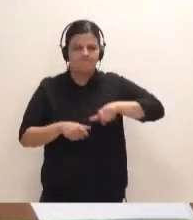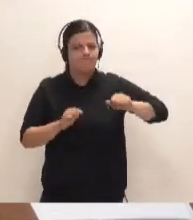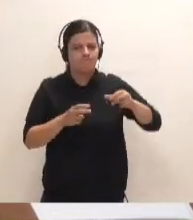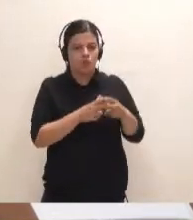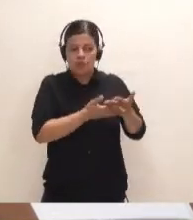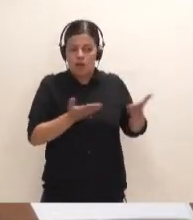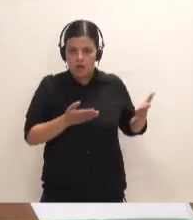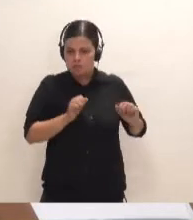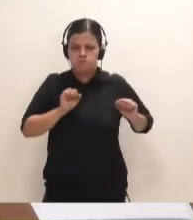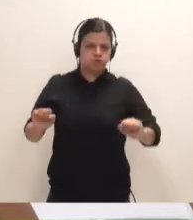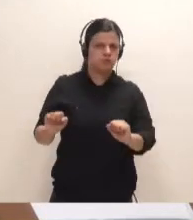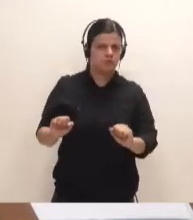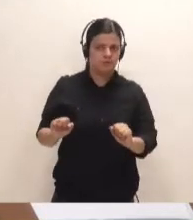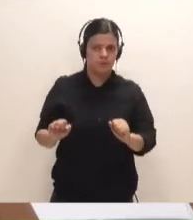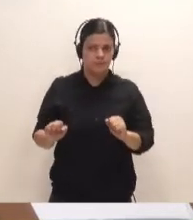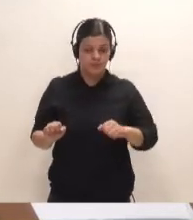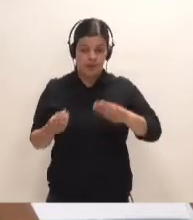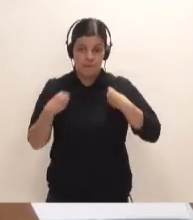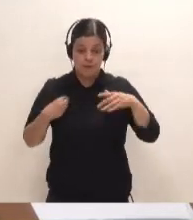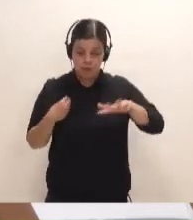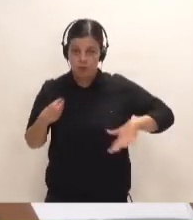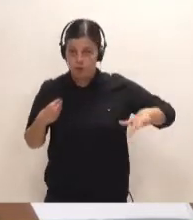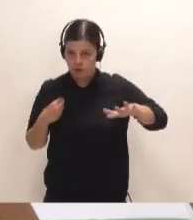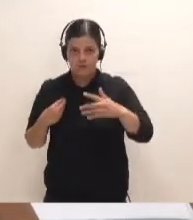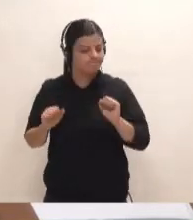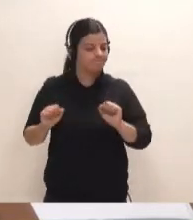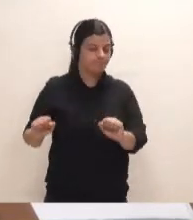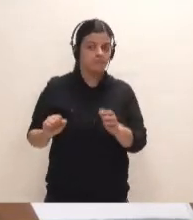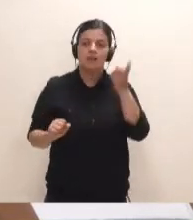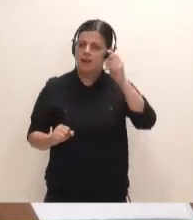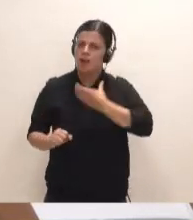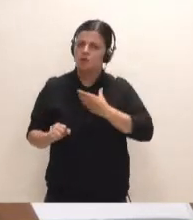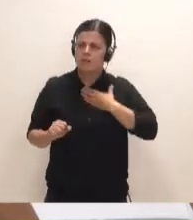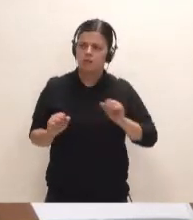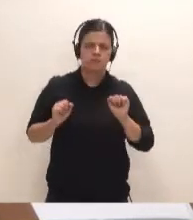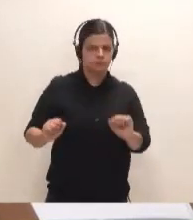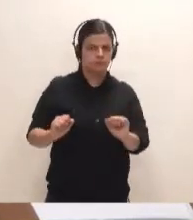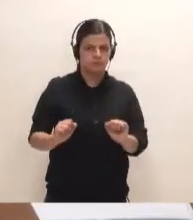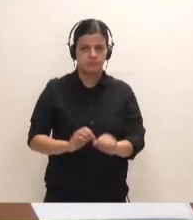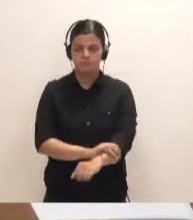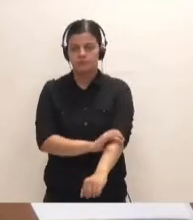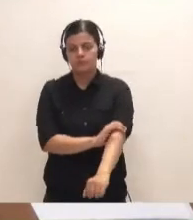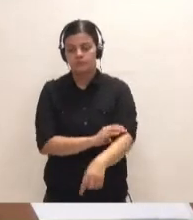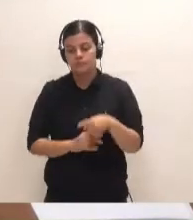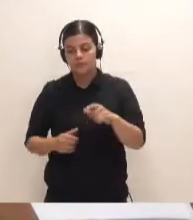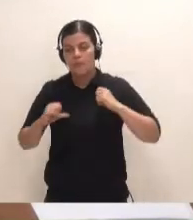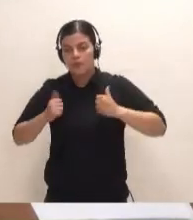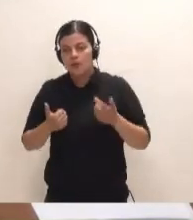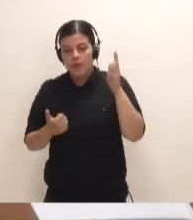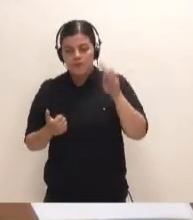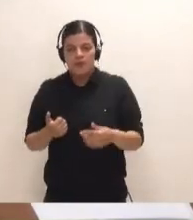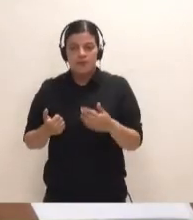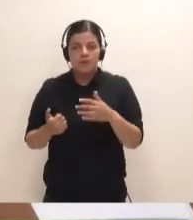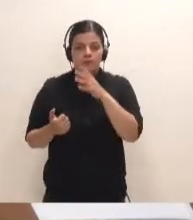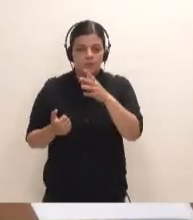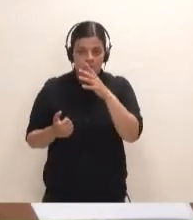en la población del lugar, el rechazo también en su momento del Ayuntamiento. Esto empezó también junto con